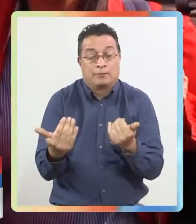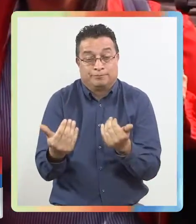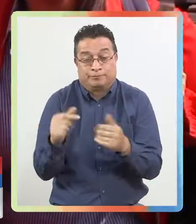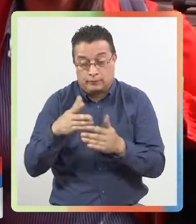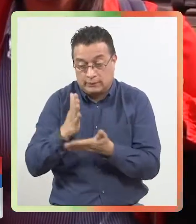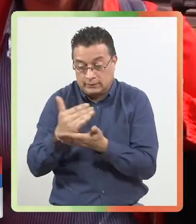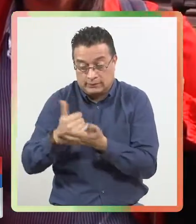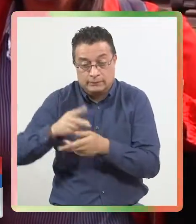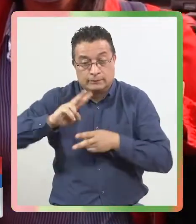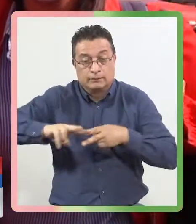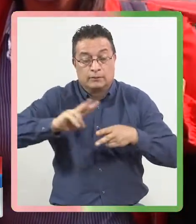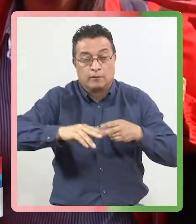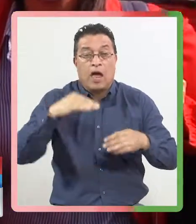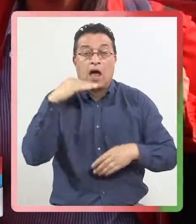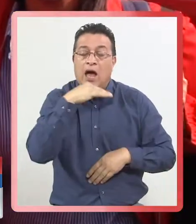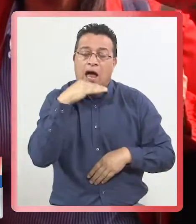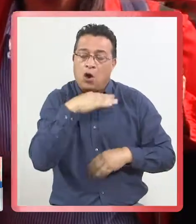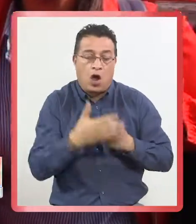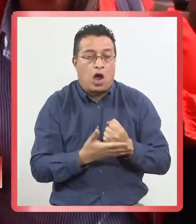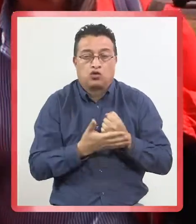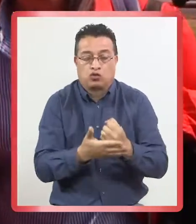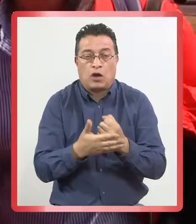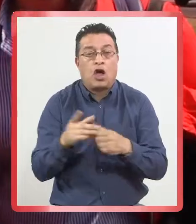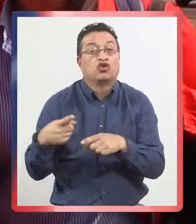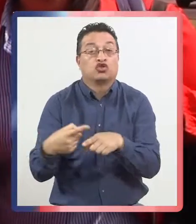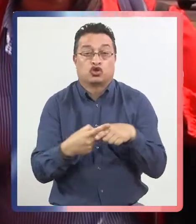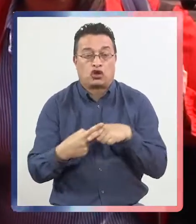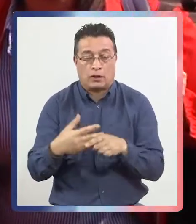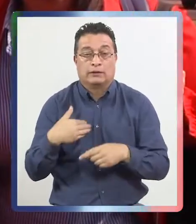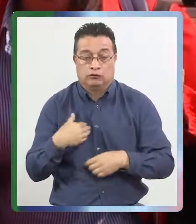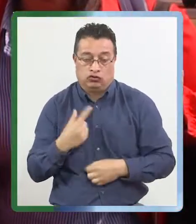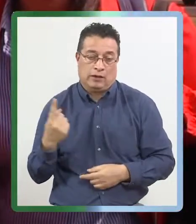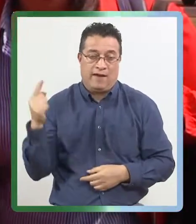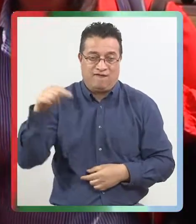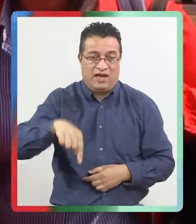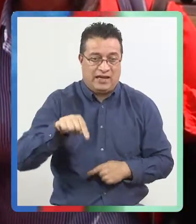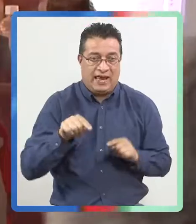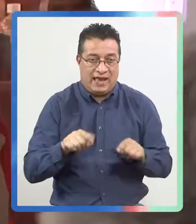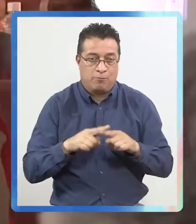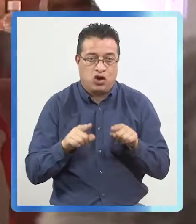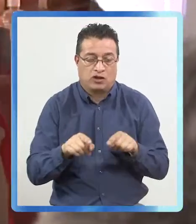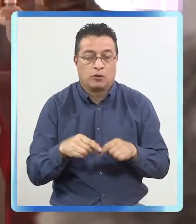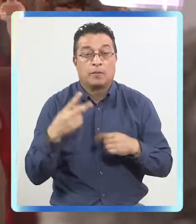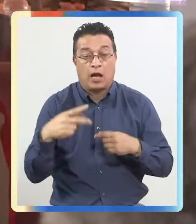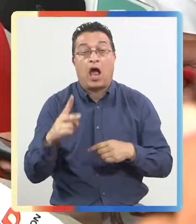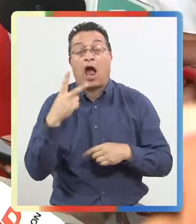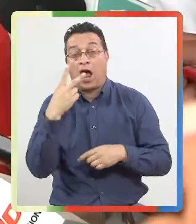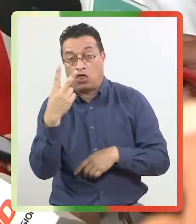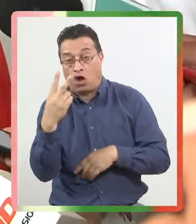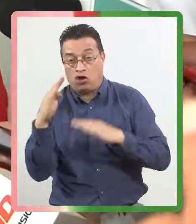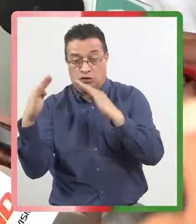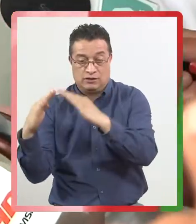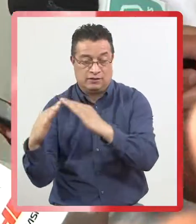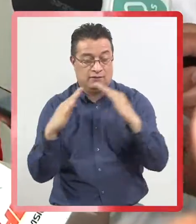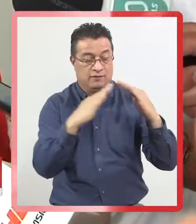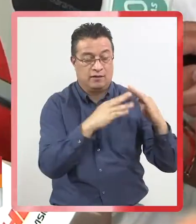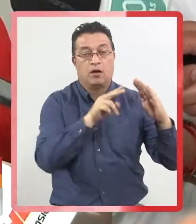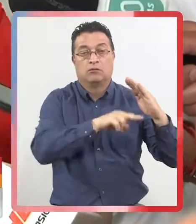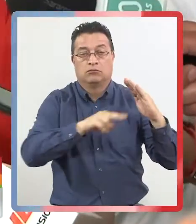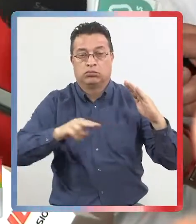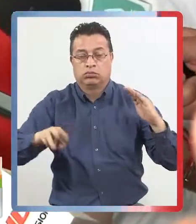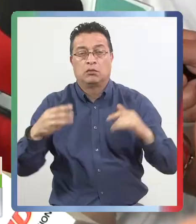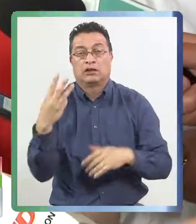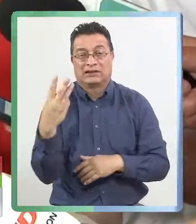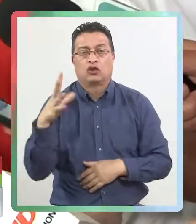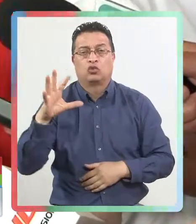Esperamos poder coordinar el plan de ayuda inmediata social, que es a lo que venimos nosotros. Ya tenemos dos albergues, tenemos